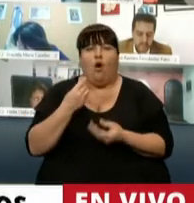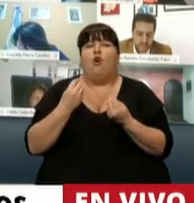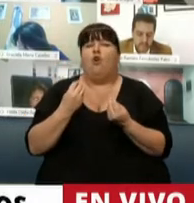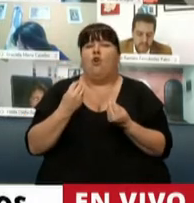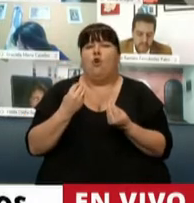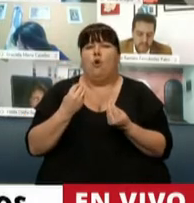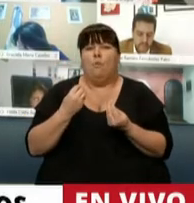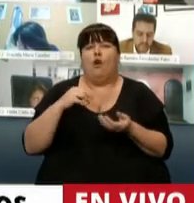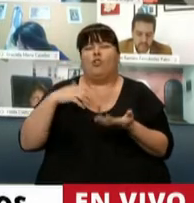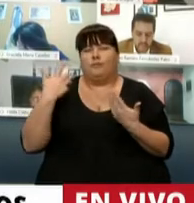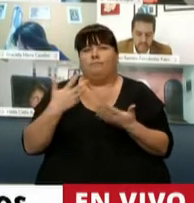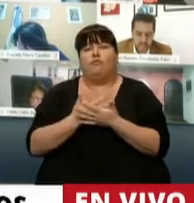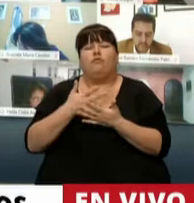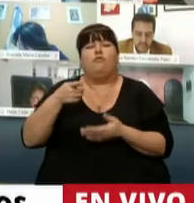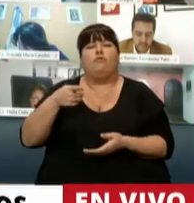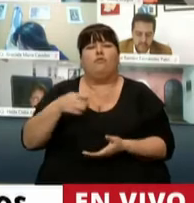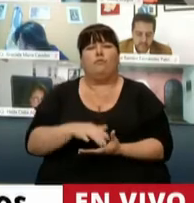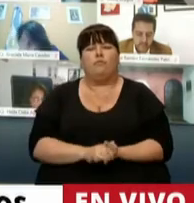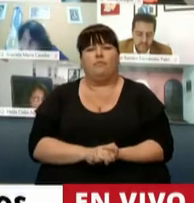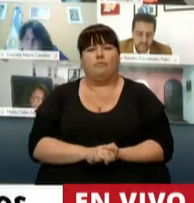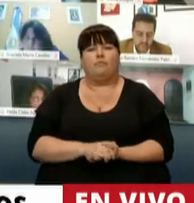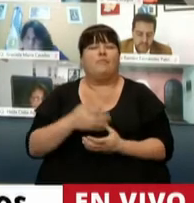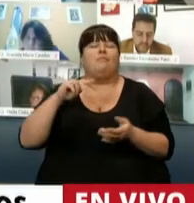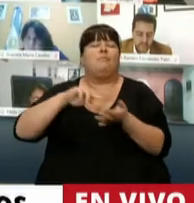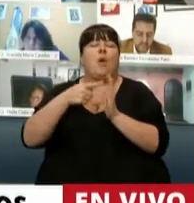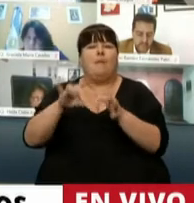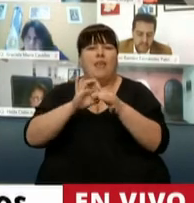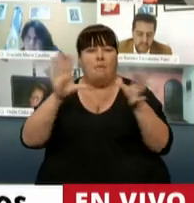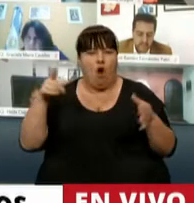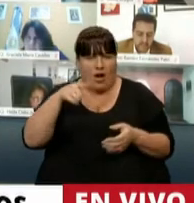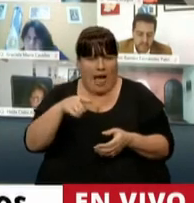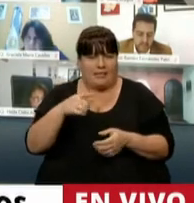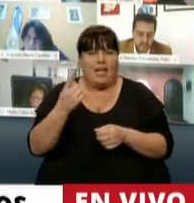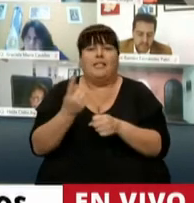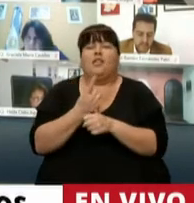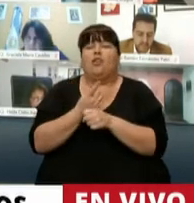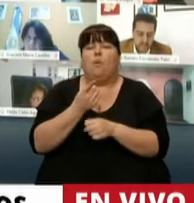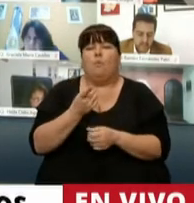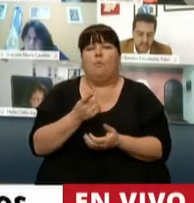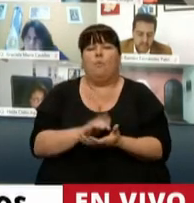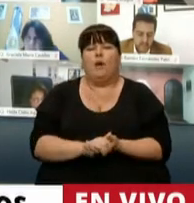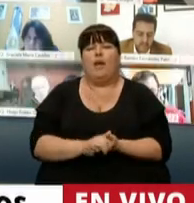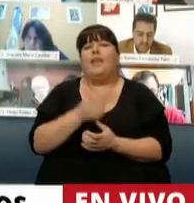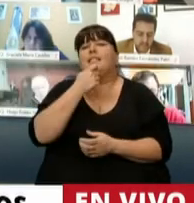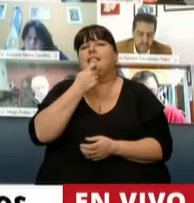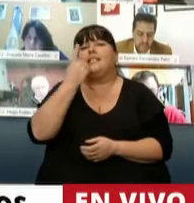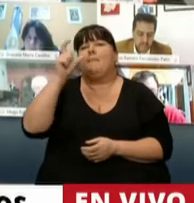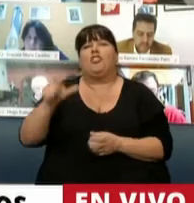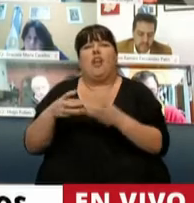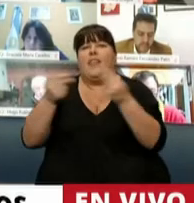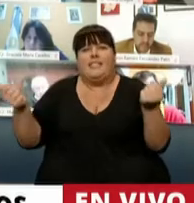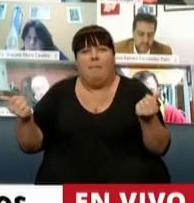cómo afecta principalmente a la democracia la imposibilidad de que una persona